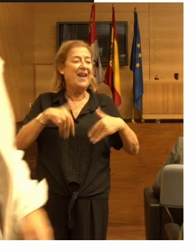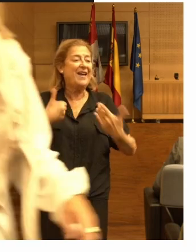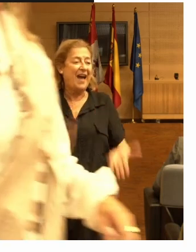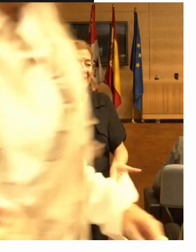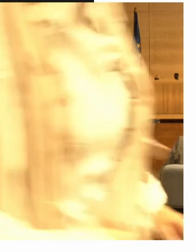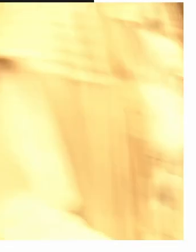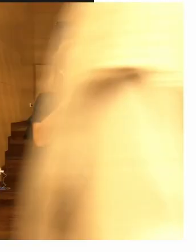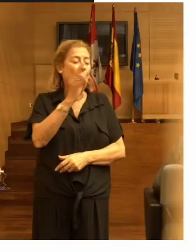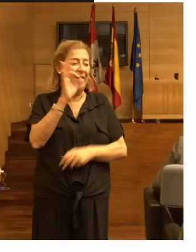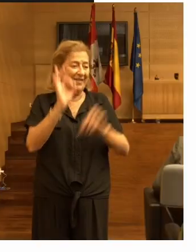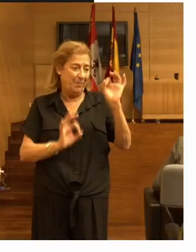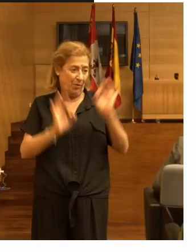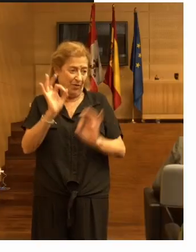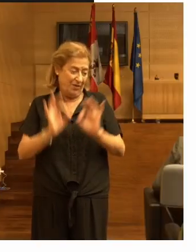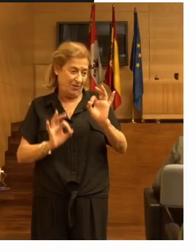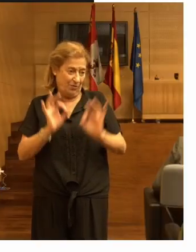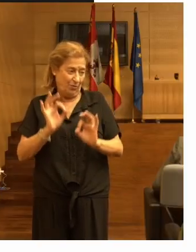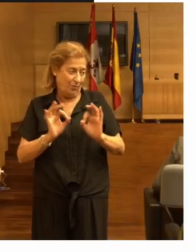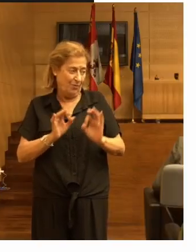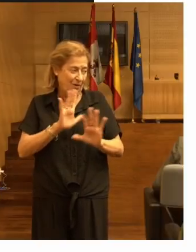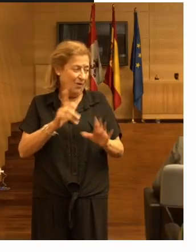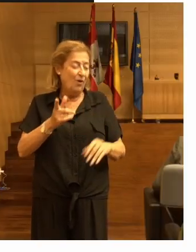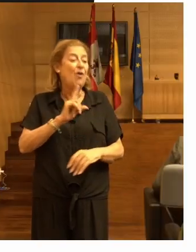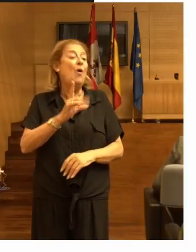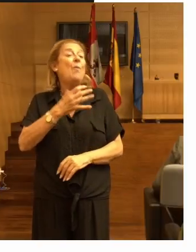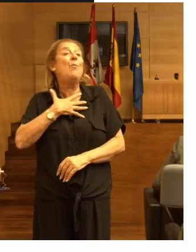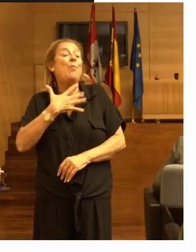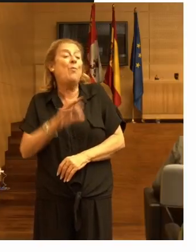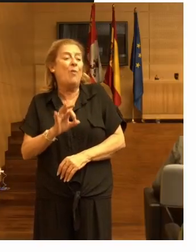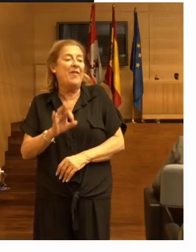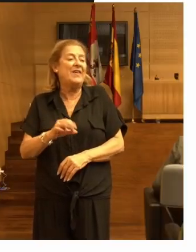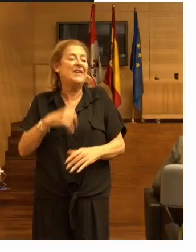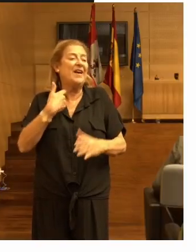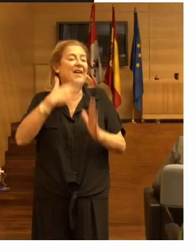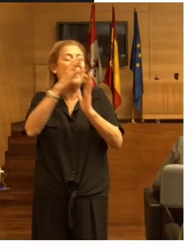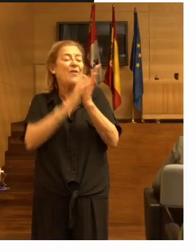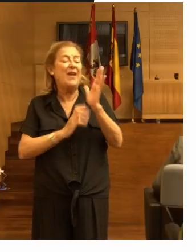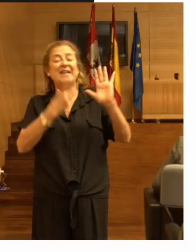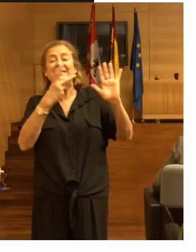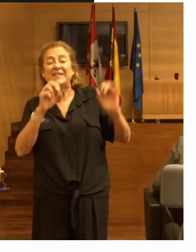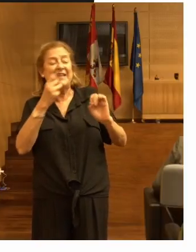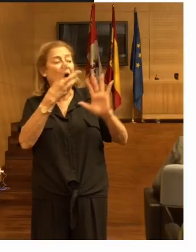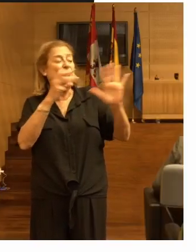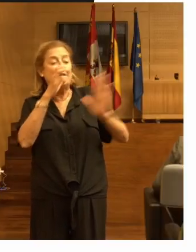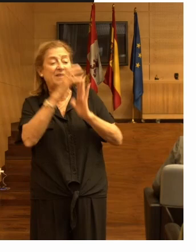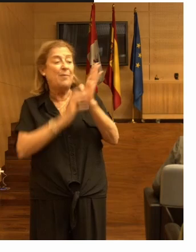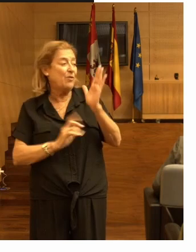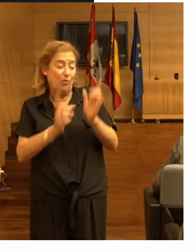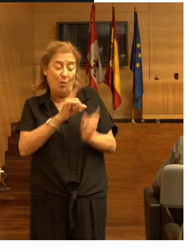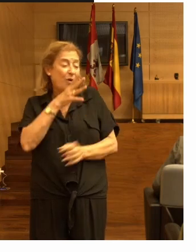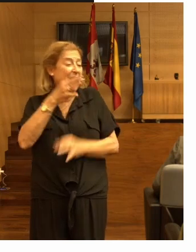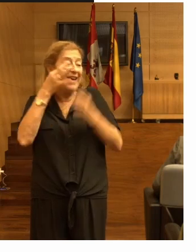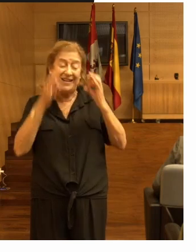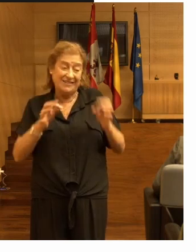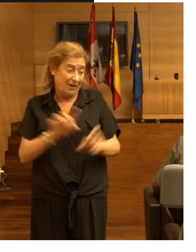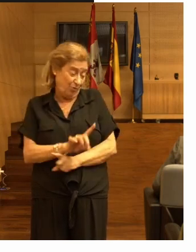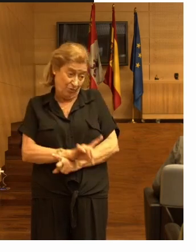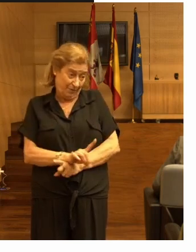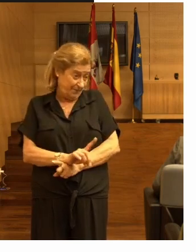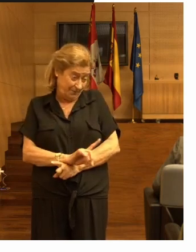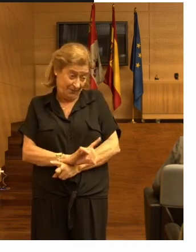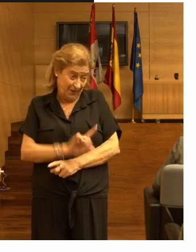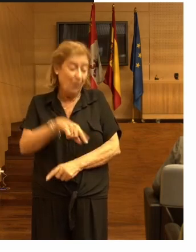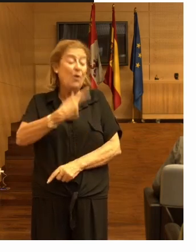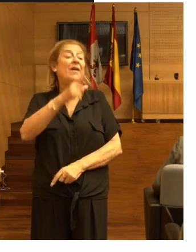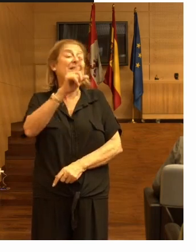% pero no puedes reducir las un 70 o un 80% porque no es realista y luego